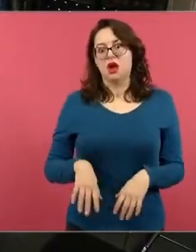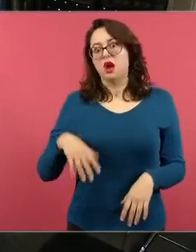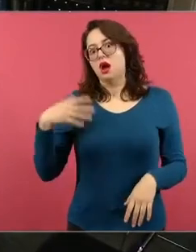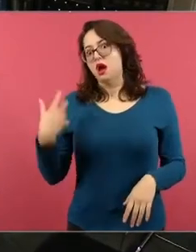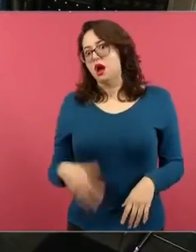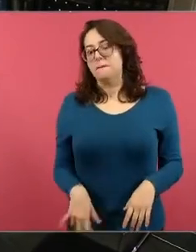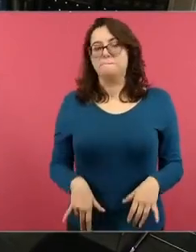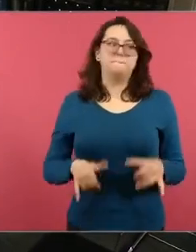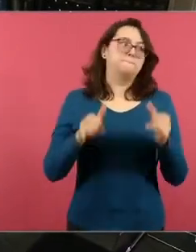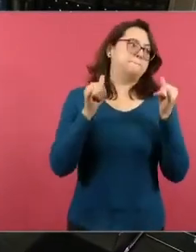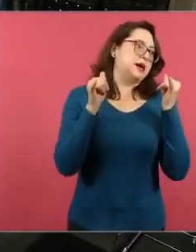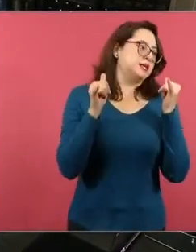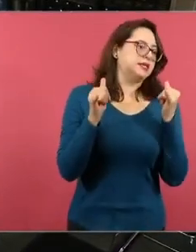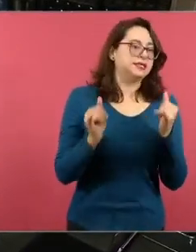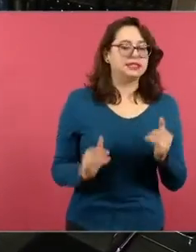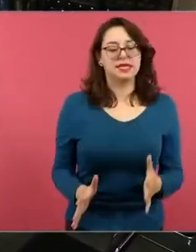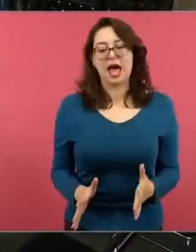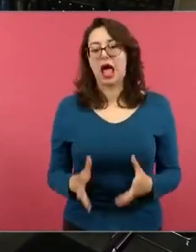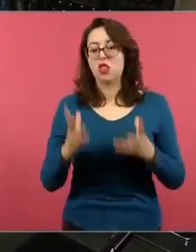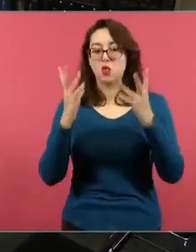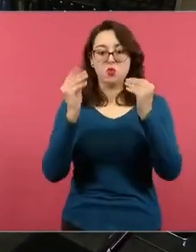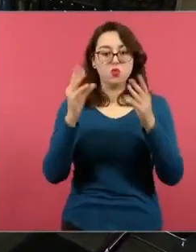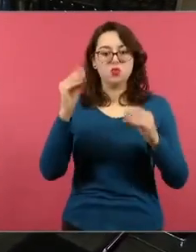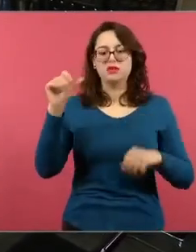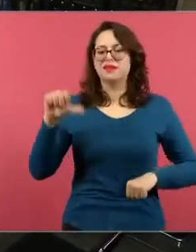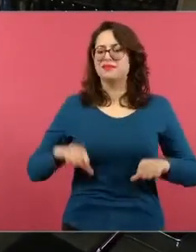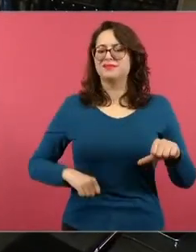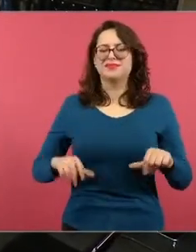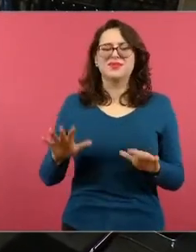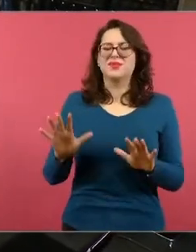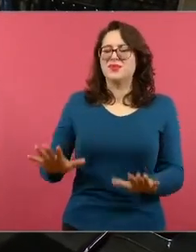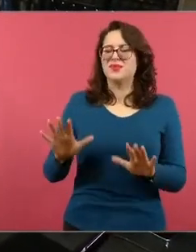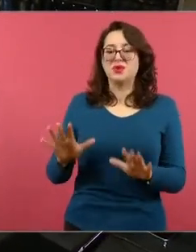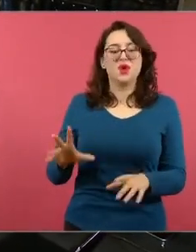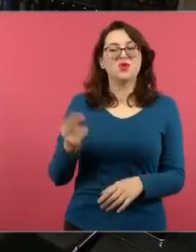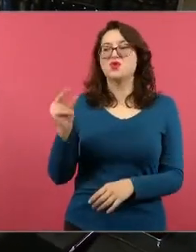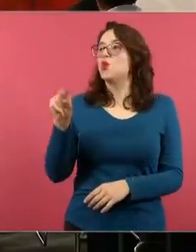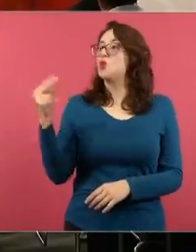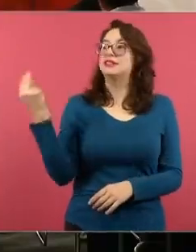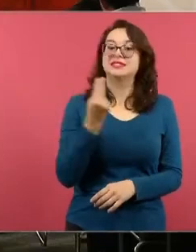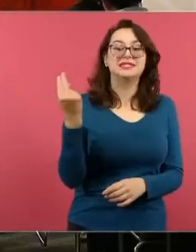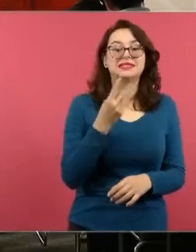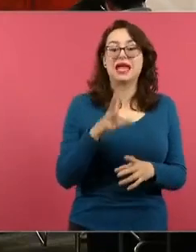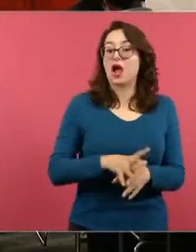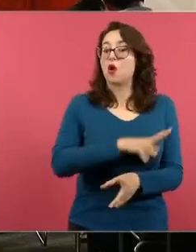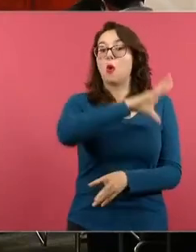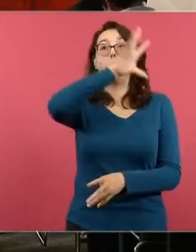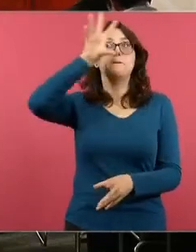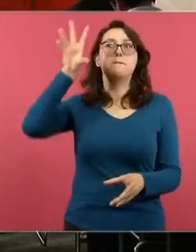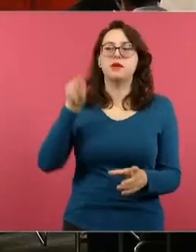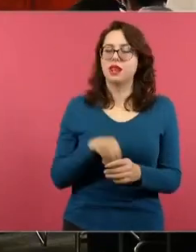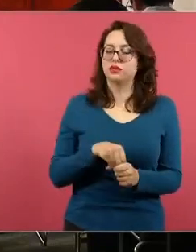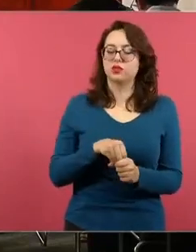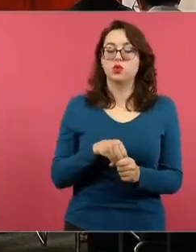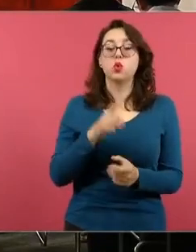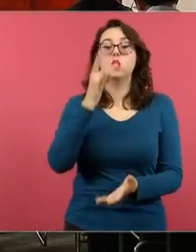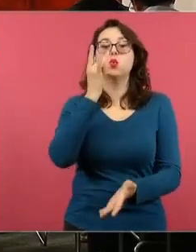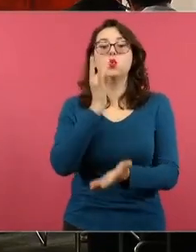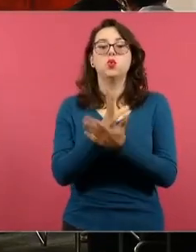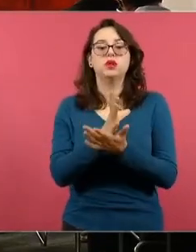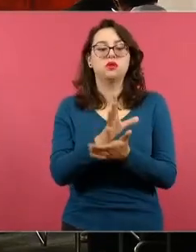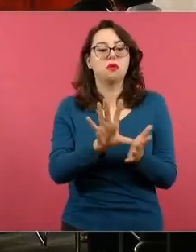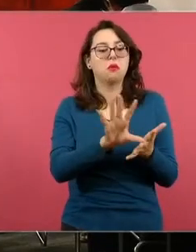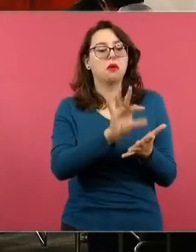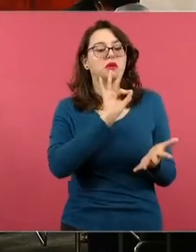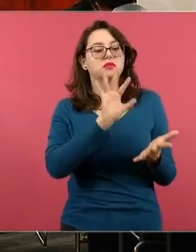que son muchos que vamos a hacer vamos a utilizar los que sean necesarios para que logremos nuestros objetivos de acuerdo a lo que nos